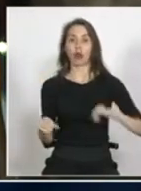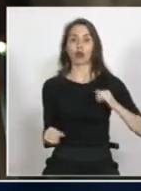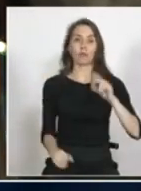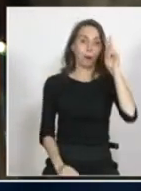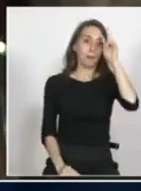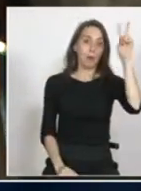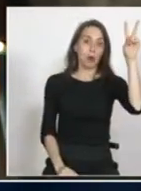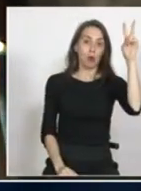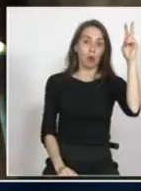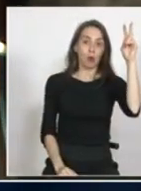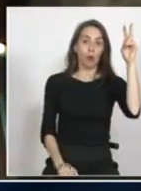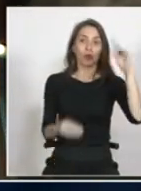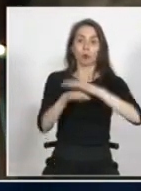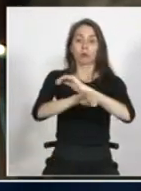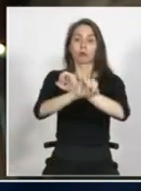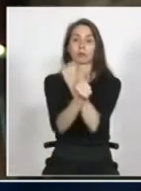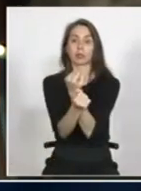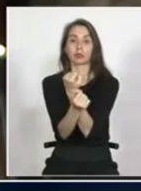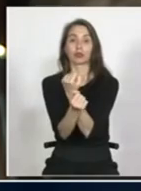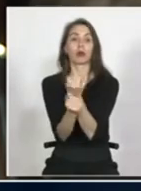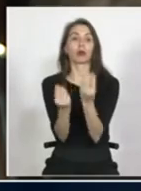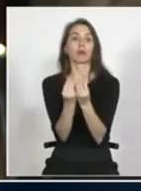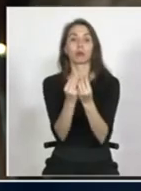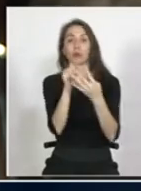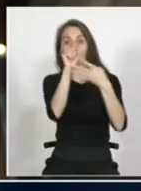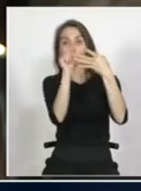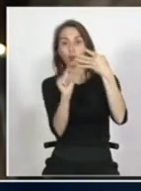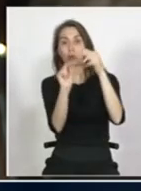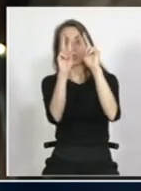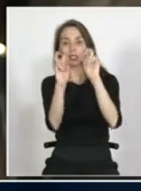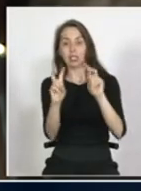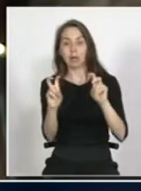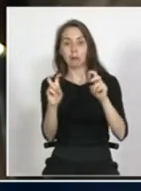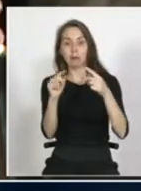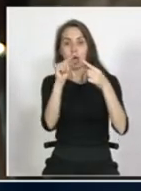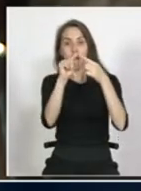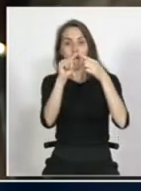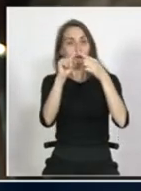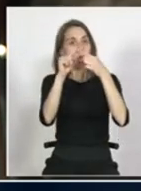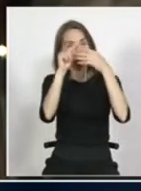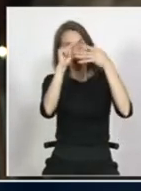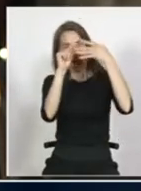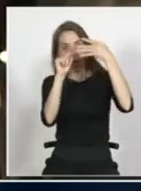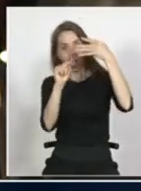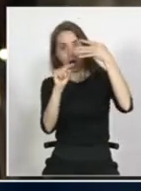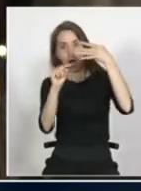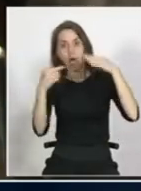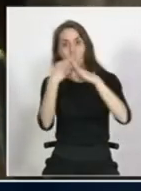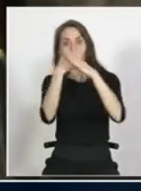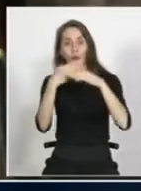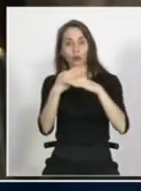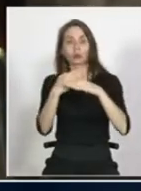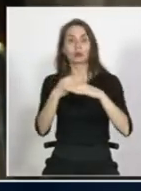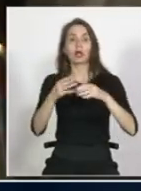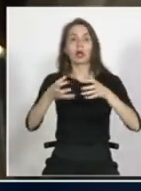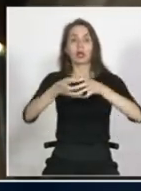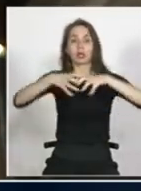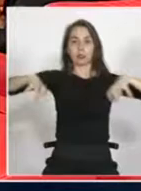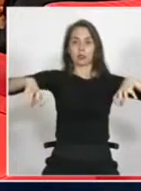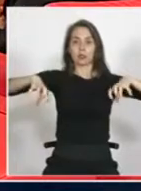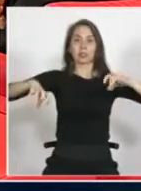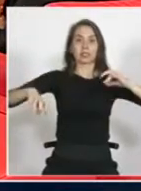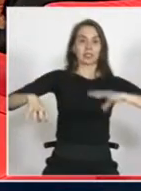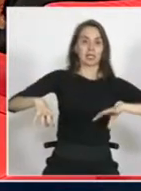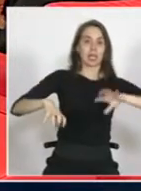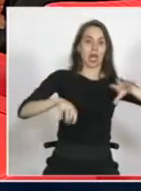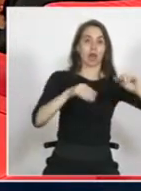peruanos donde hay muchísimas temáticas que se cruzan y que tienen que partir por separarlos por casas a los chilenos de